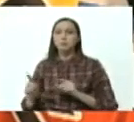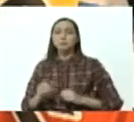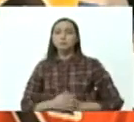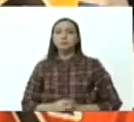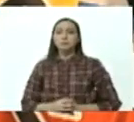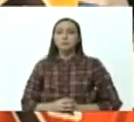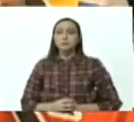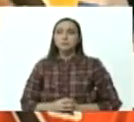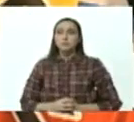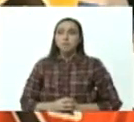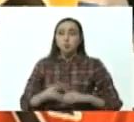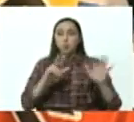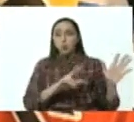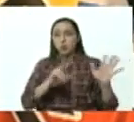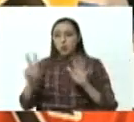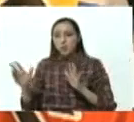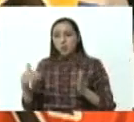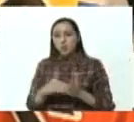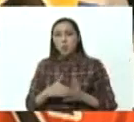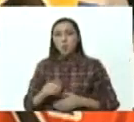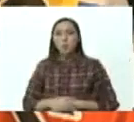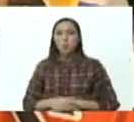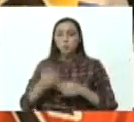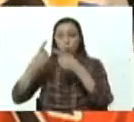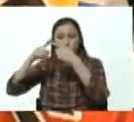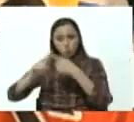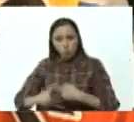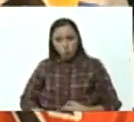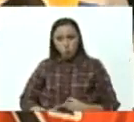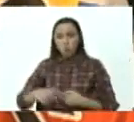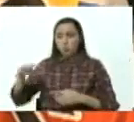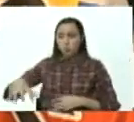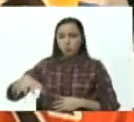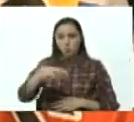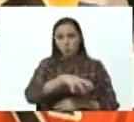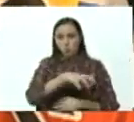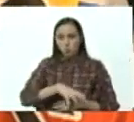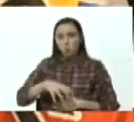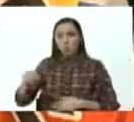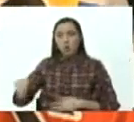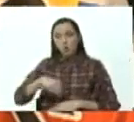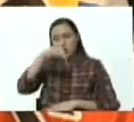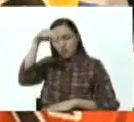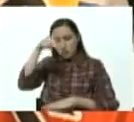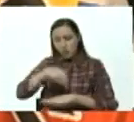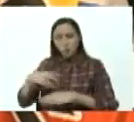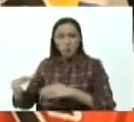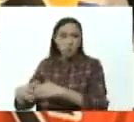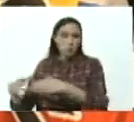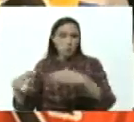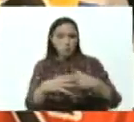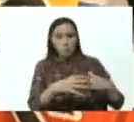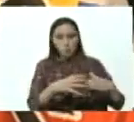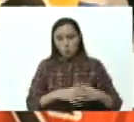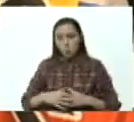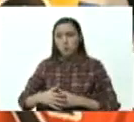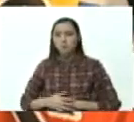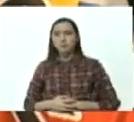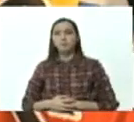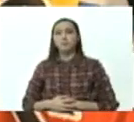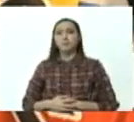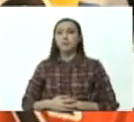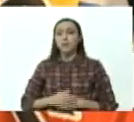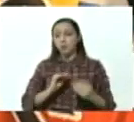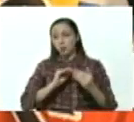87 en total si contamos los regionales nacionales partidos nacionales partidos regionales y partidos